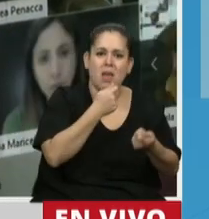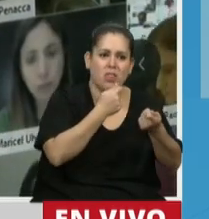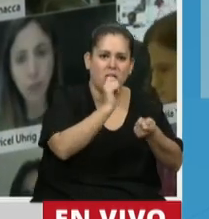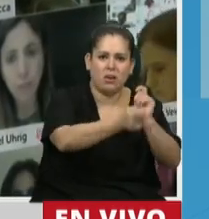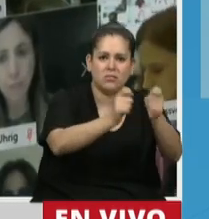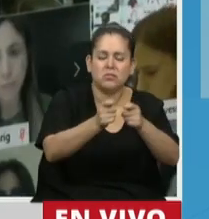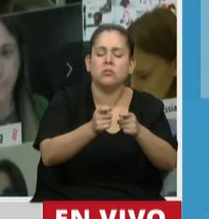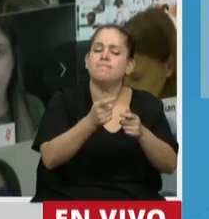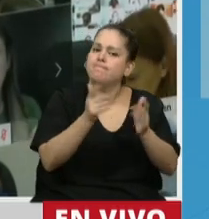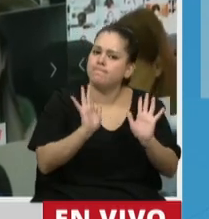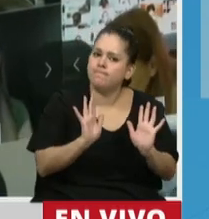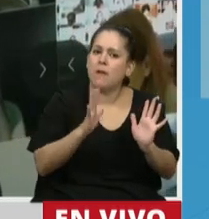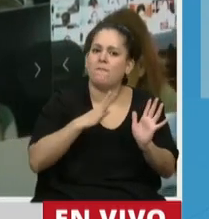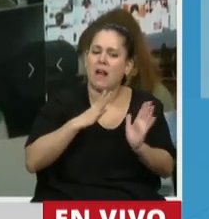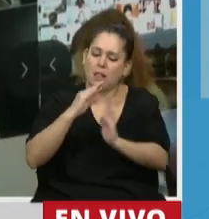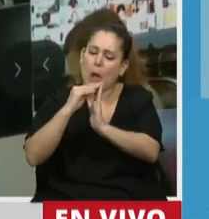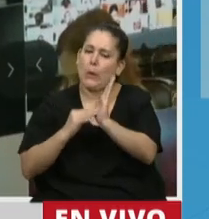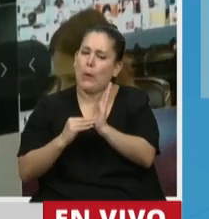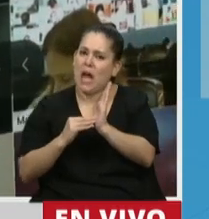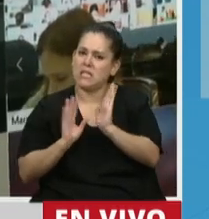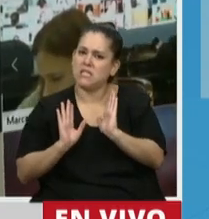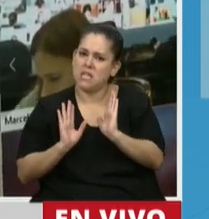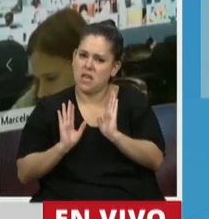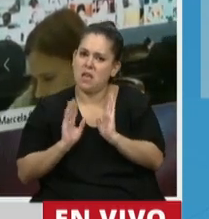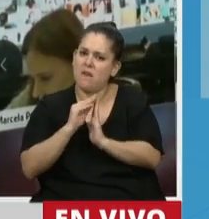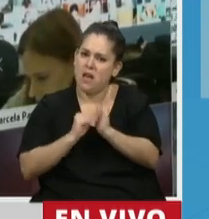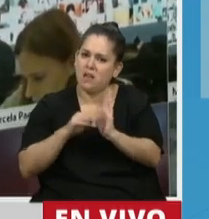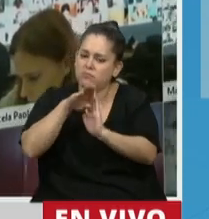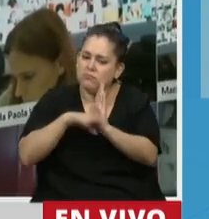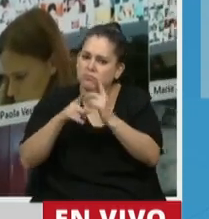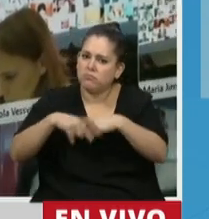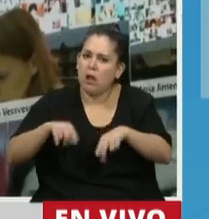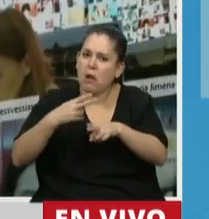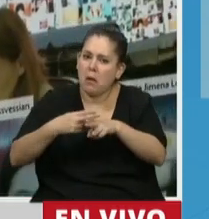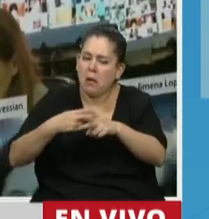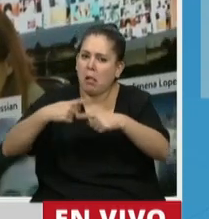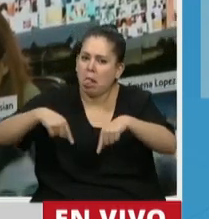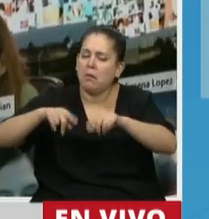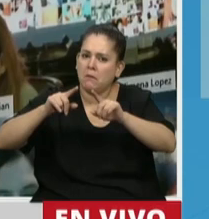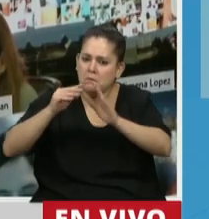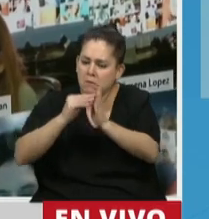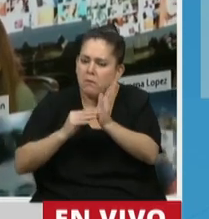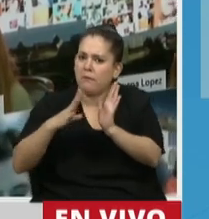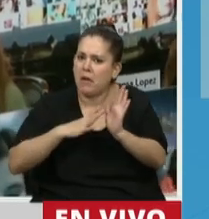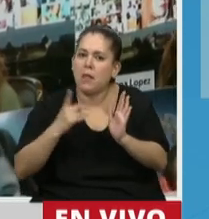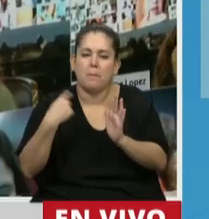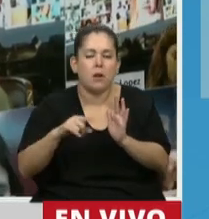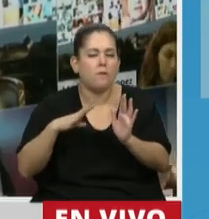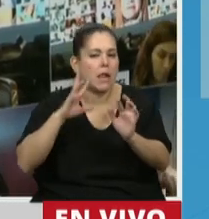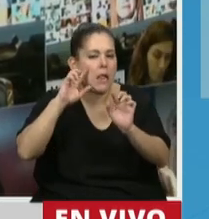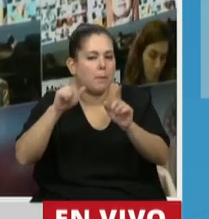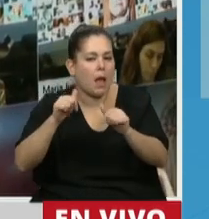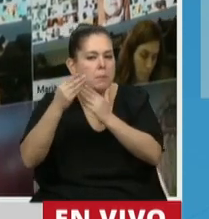datos centralizada. Pero bueno, esto quizás en el futuro, con una buena estrategia en el Ministerio de Salud,